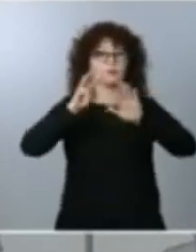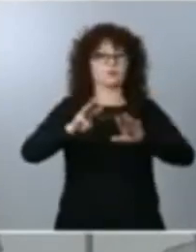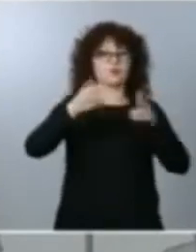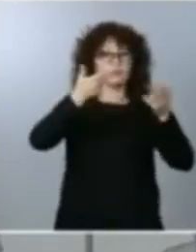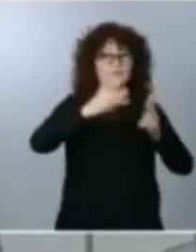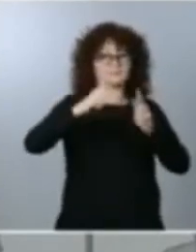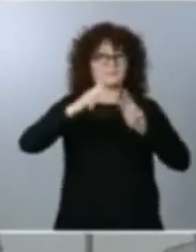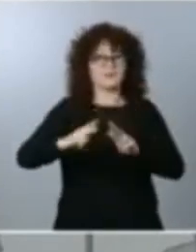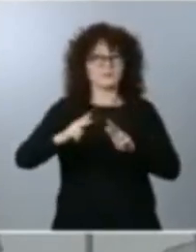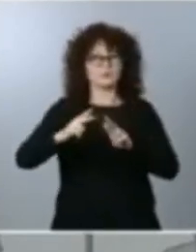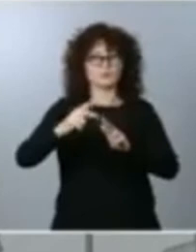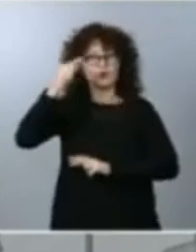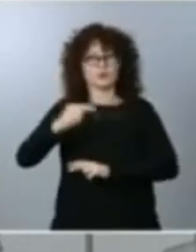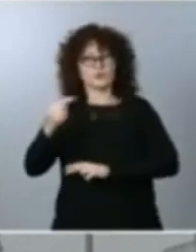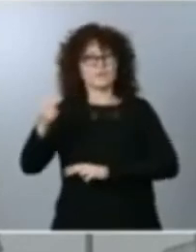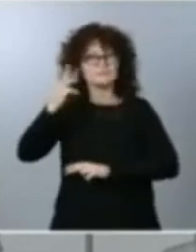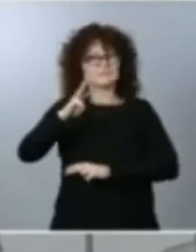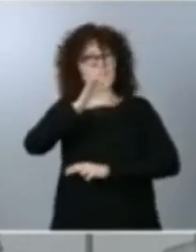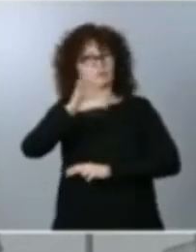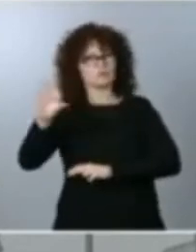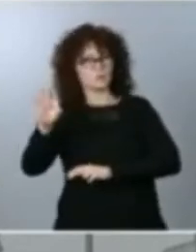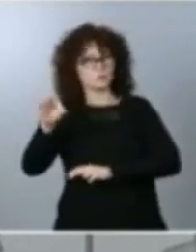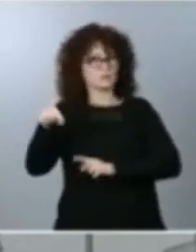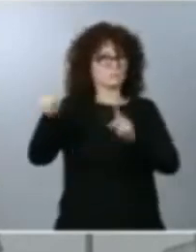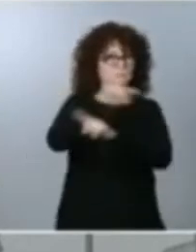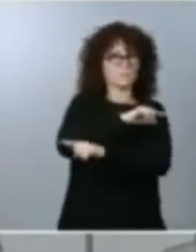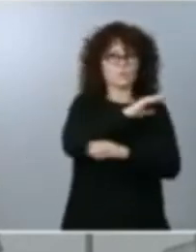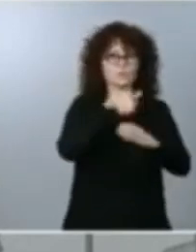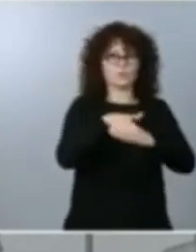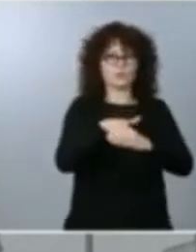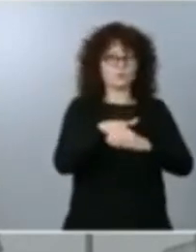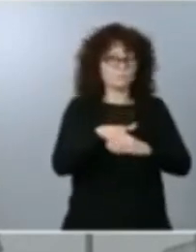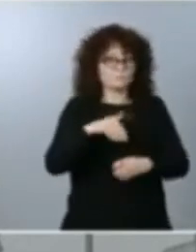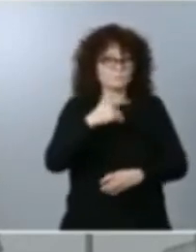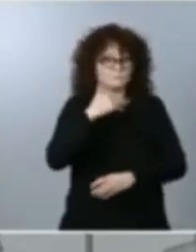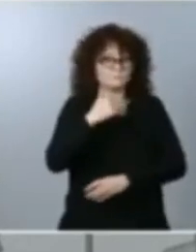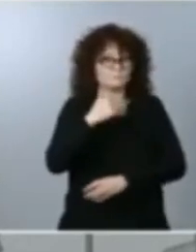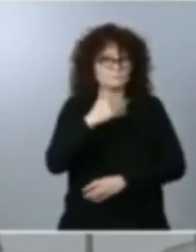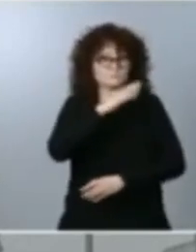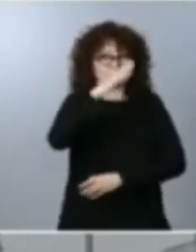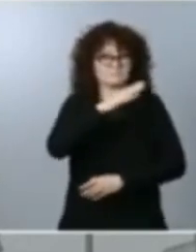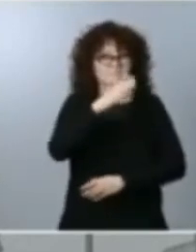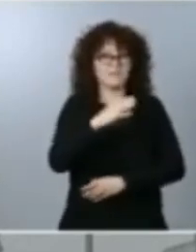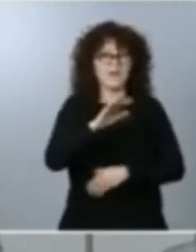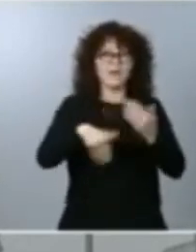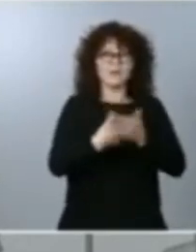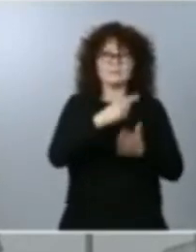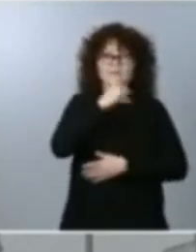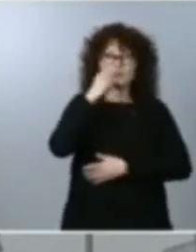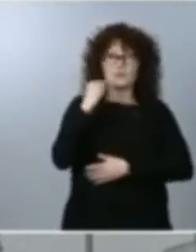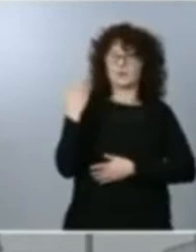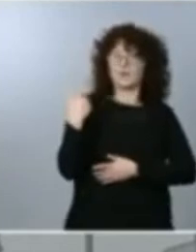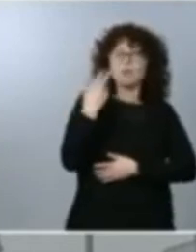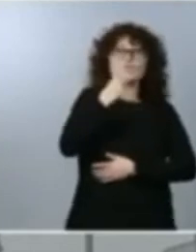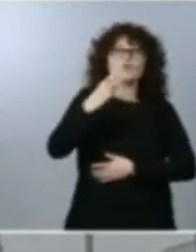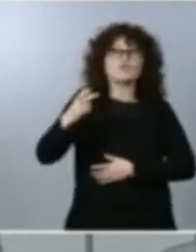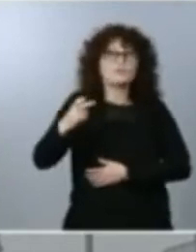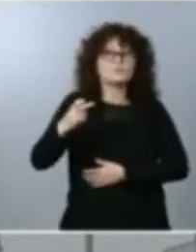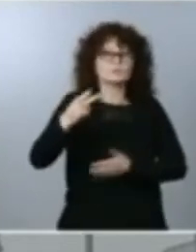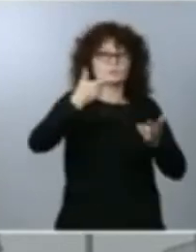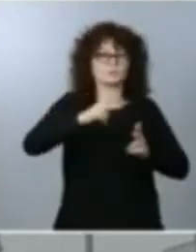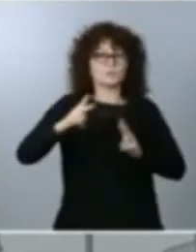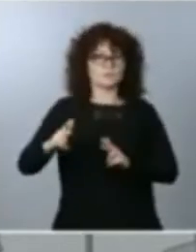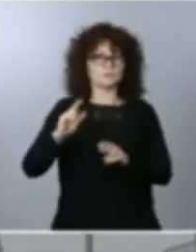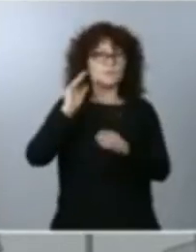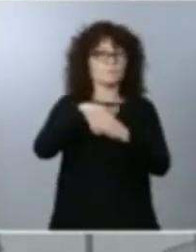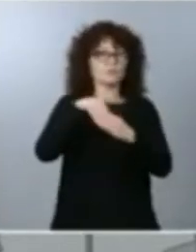es decir es una votación inédita ni tan siquiera cuando Felipe González tenía más de 200 escaños se produjo una votación de estas